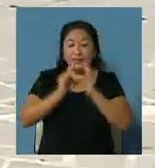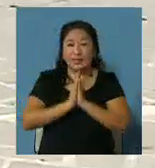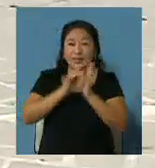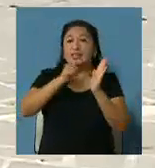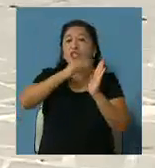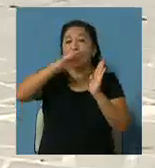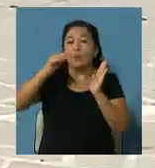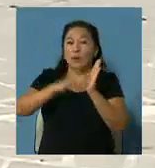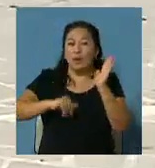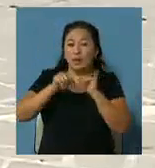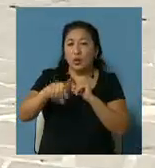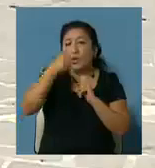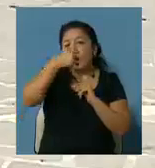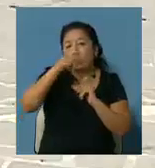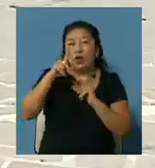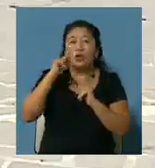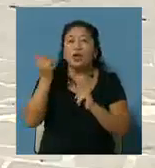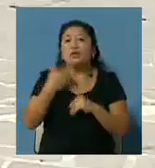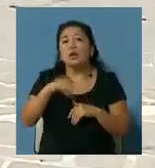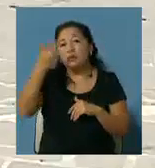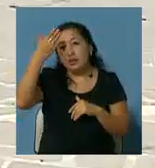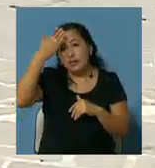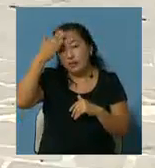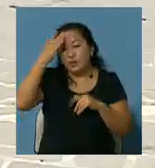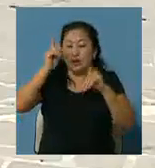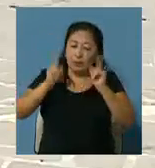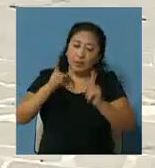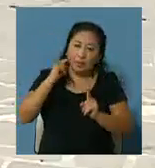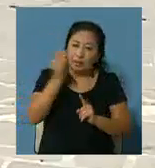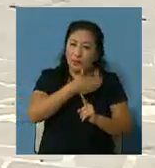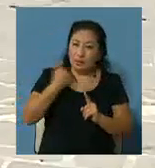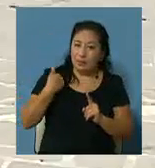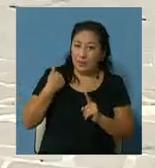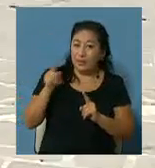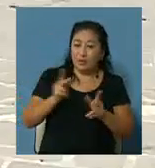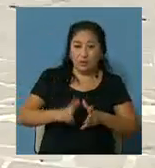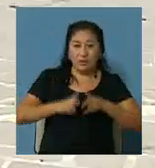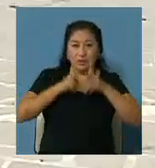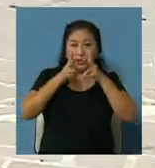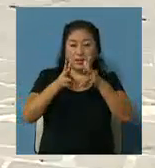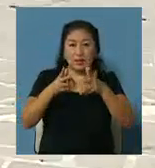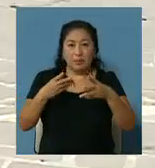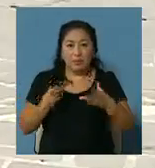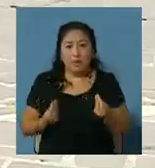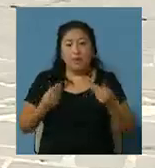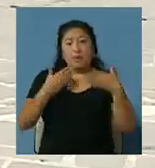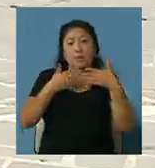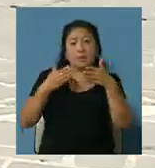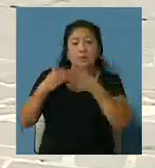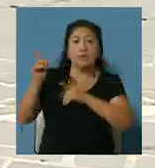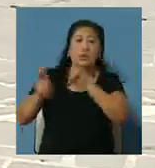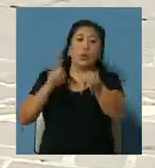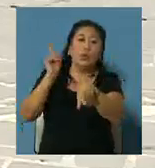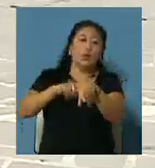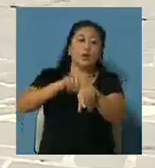significa el Domingo de los Enfermos y también del Día de la Madre y esto hay que aclararlo porque también se van a habilitar otros